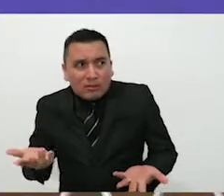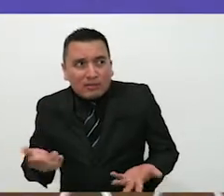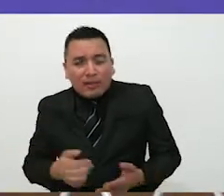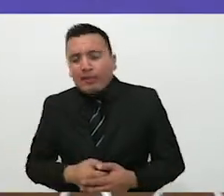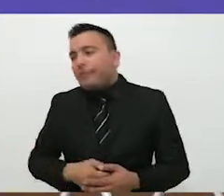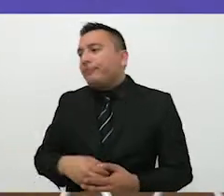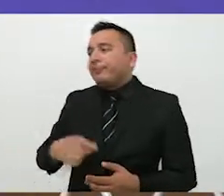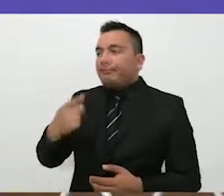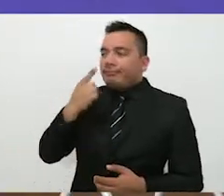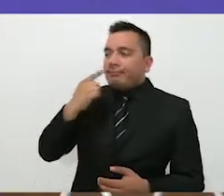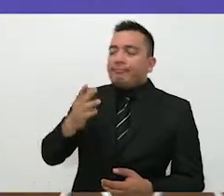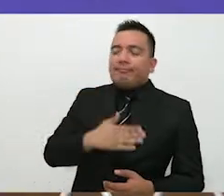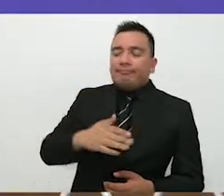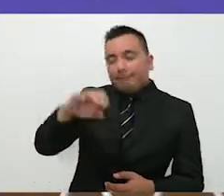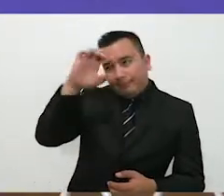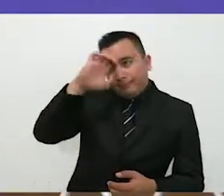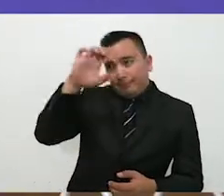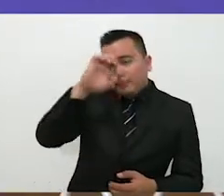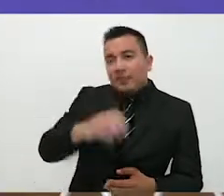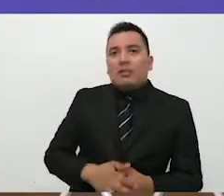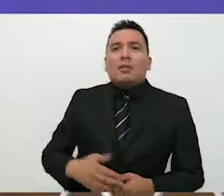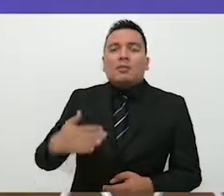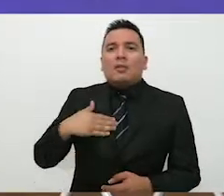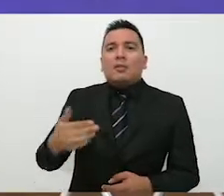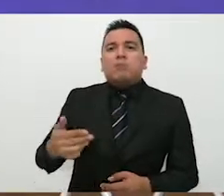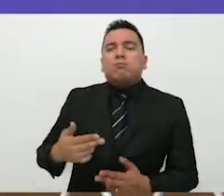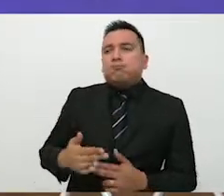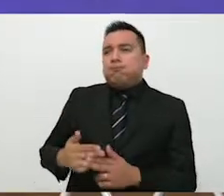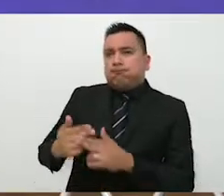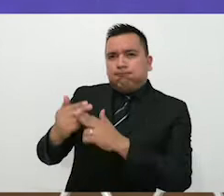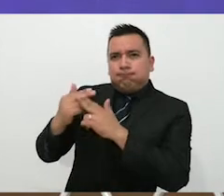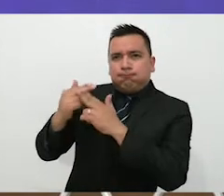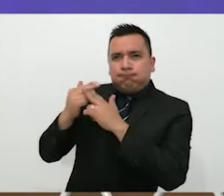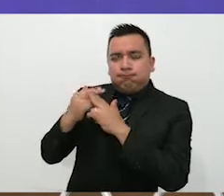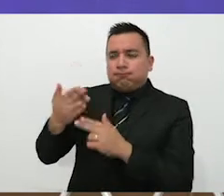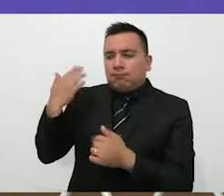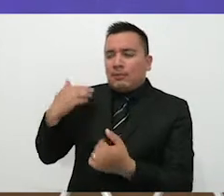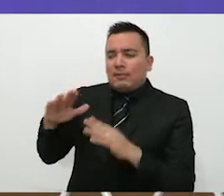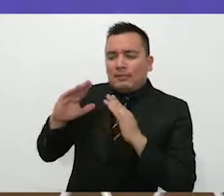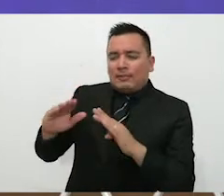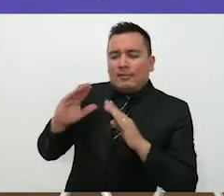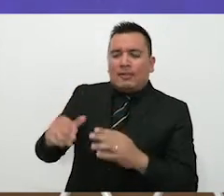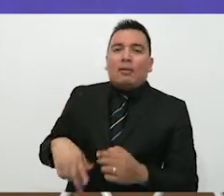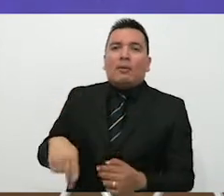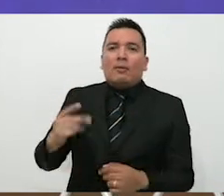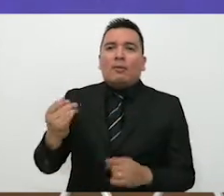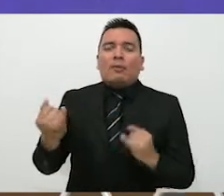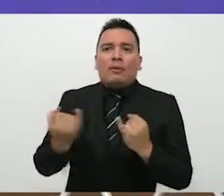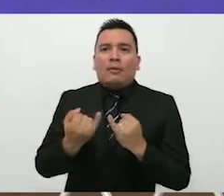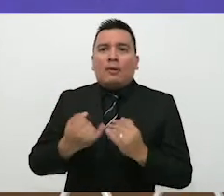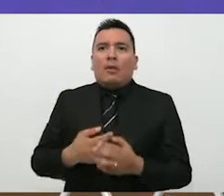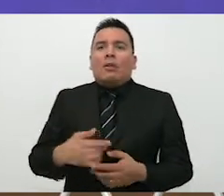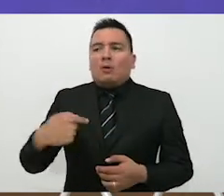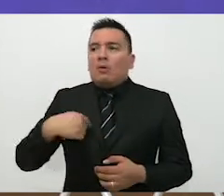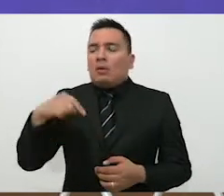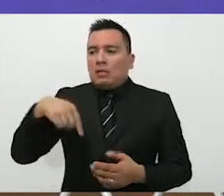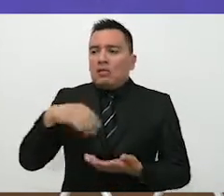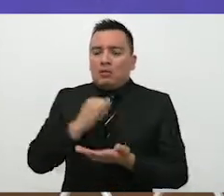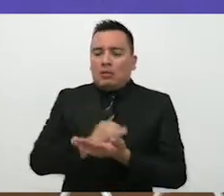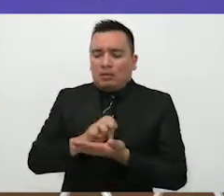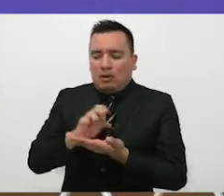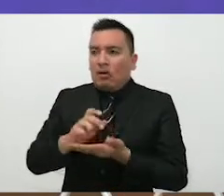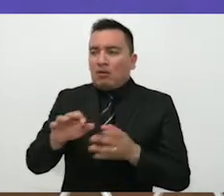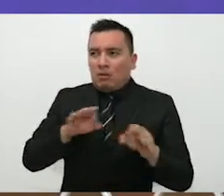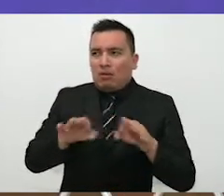que a través de mi experiencia, tanto en mi trayectoria, sí, como docente y también en mi paso aquí por el